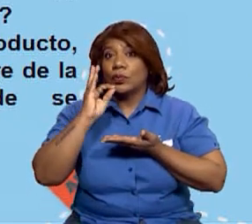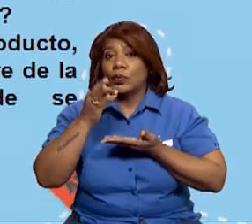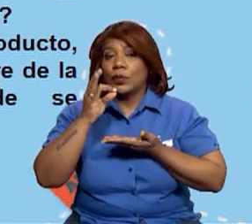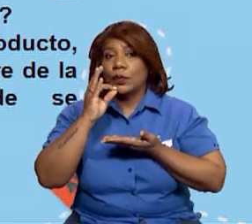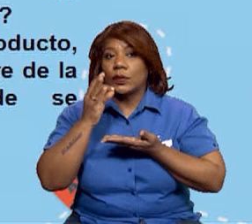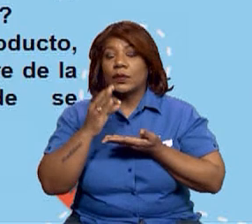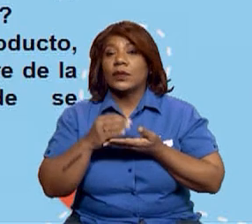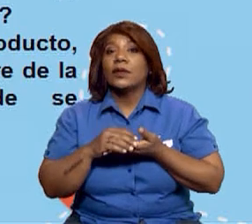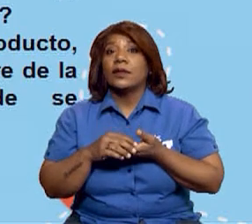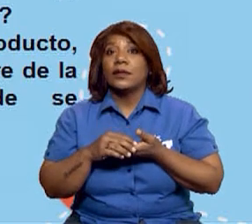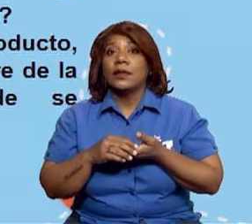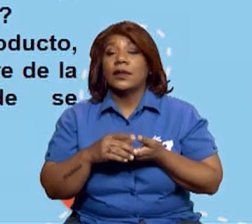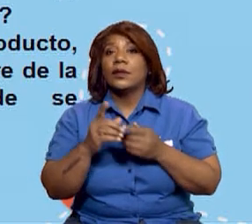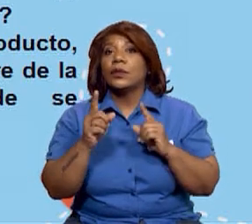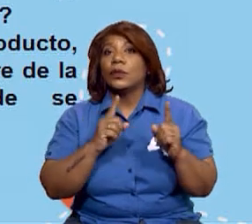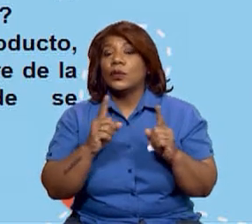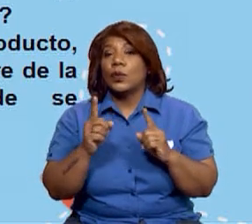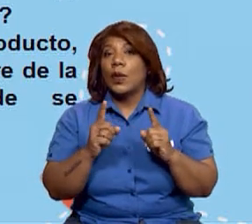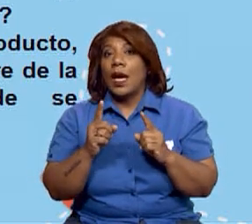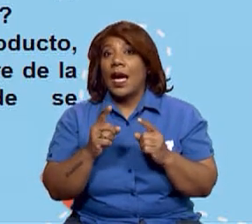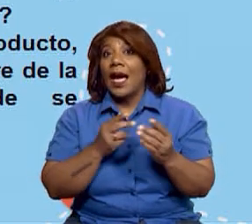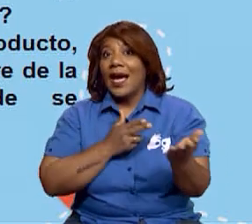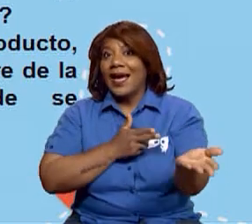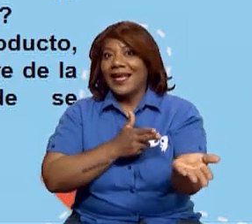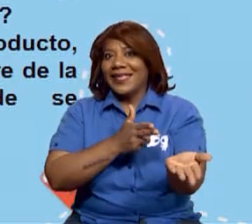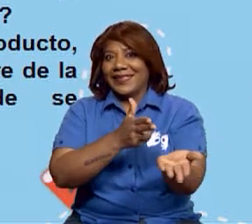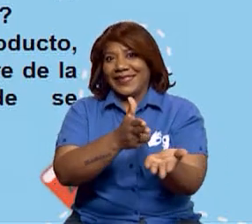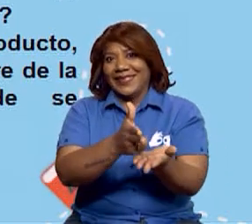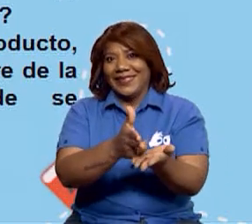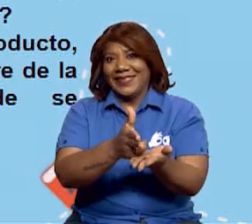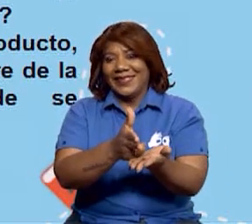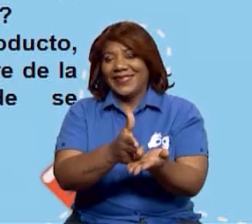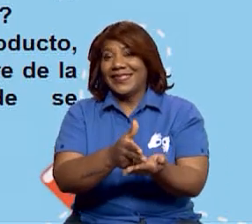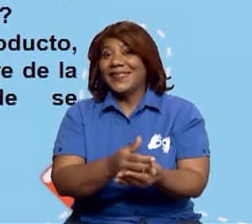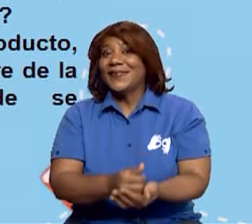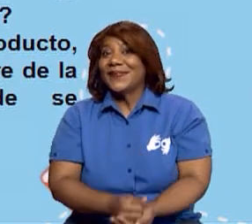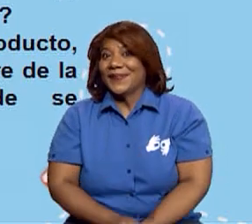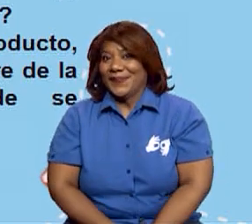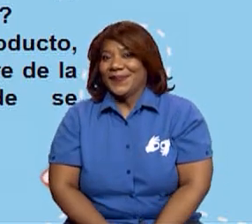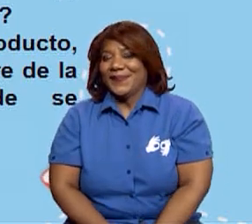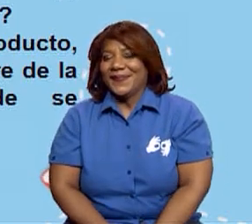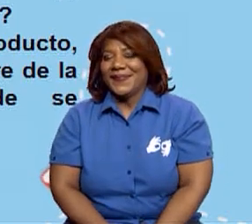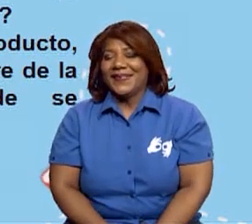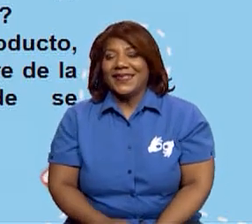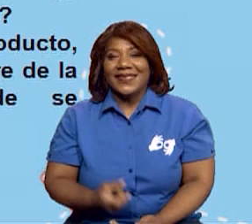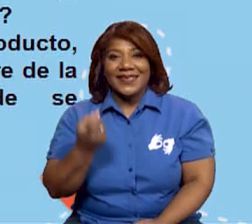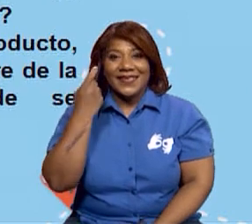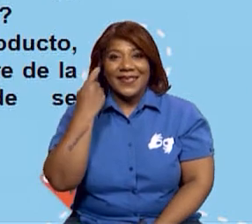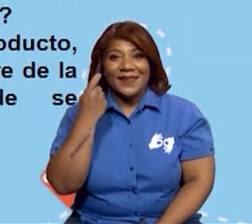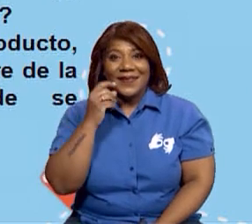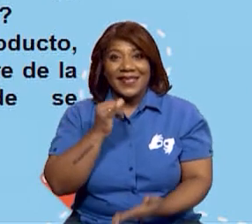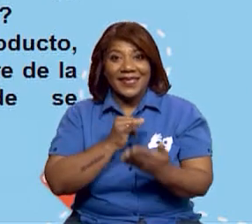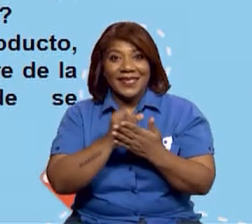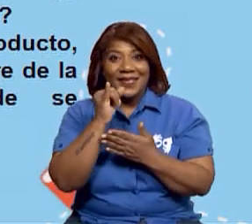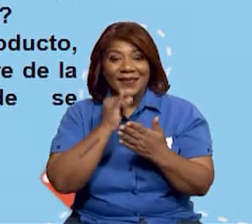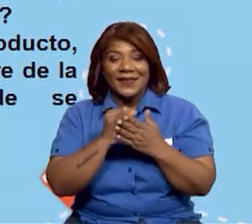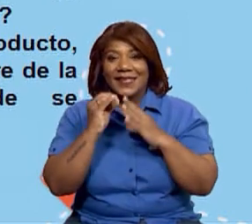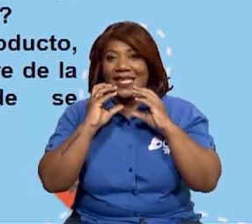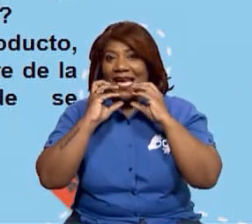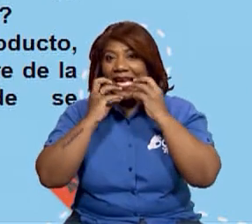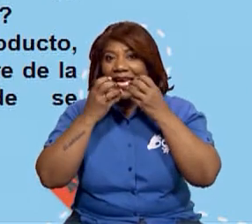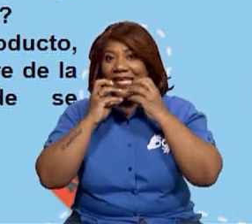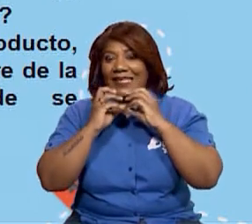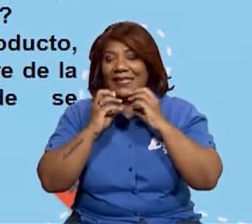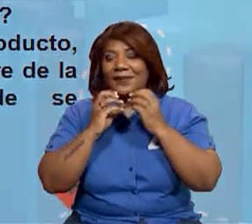mayormente la produce es la provincia de Chiriquí. Entonces, te queda el maíz, el arroz y el